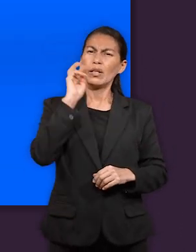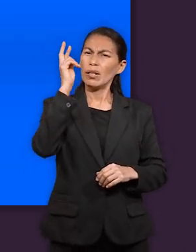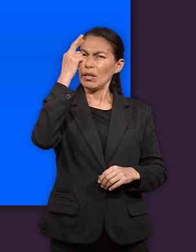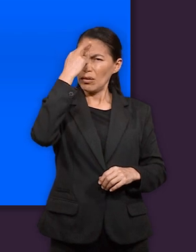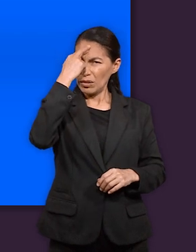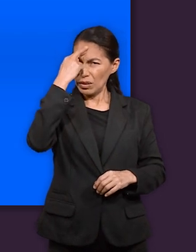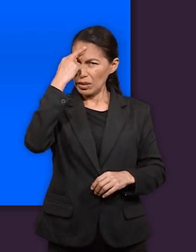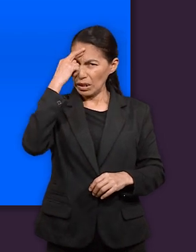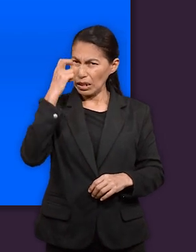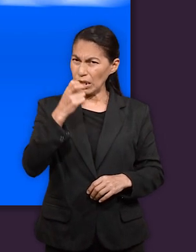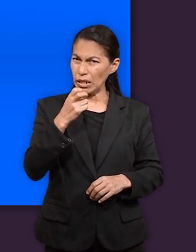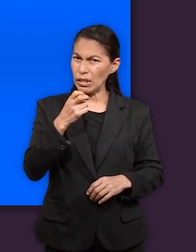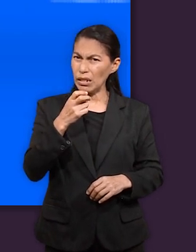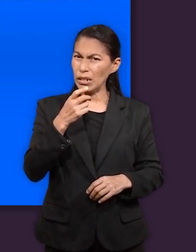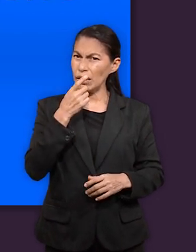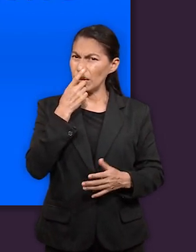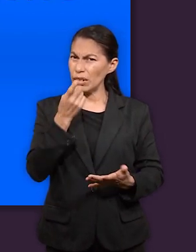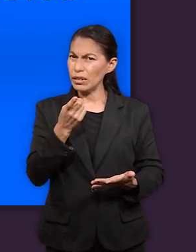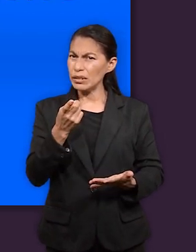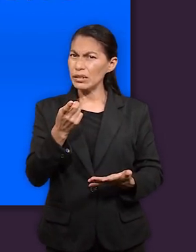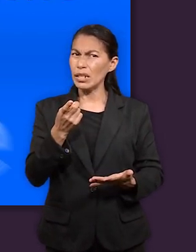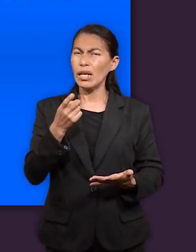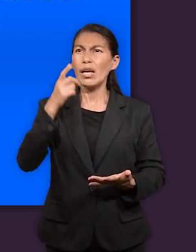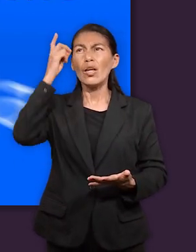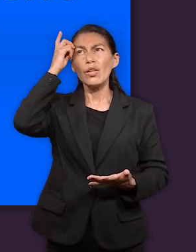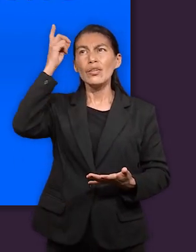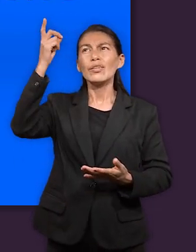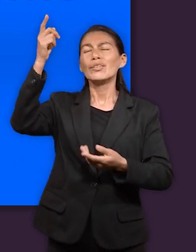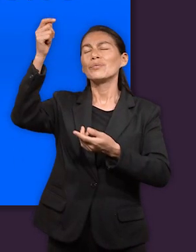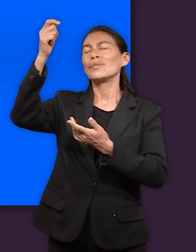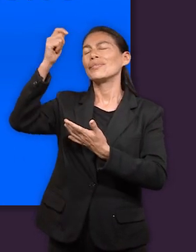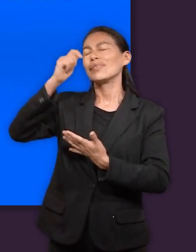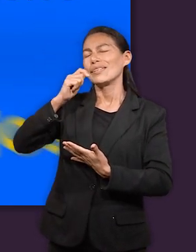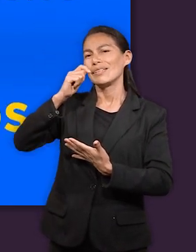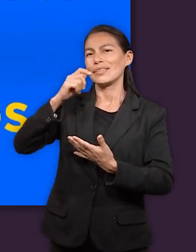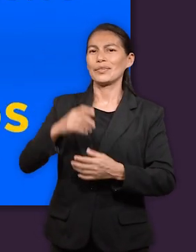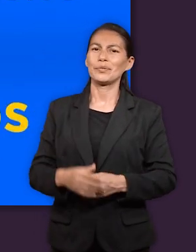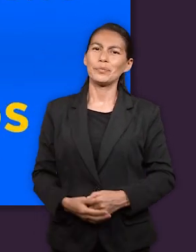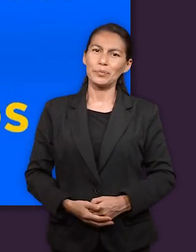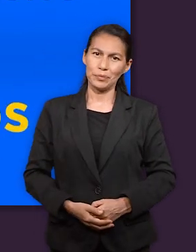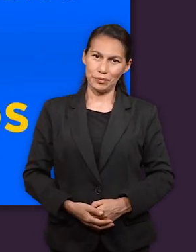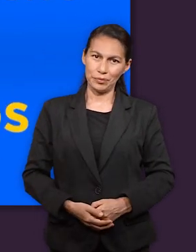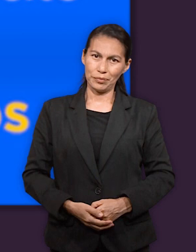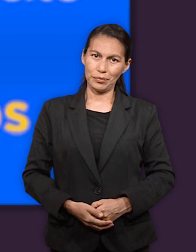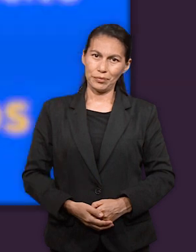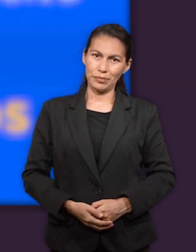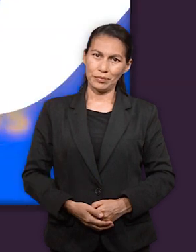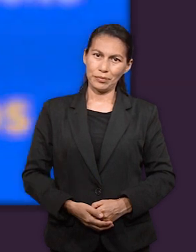utiliza su cumplimiento como un argumento implícito en favor de la providencia de Dios